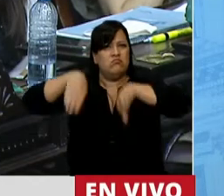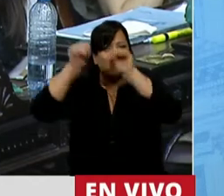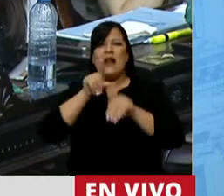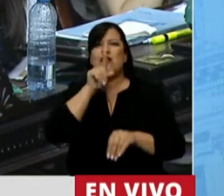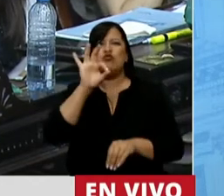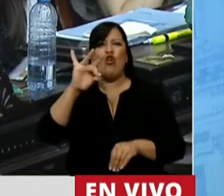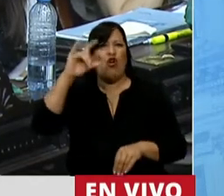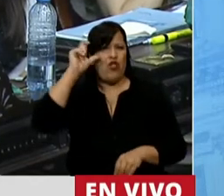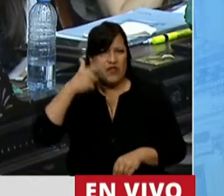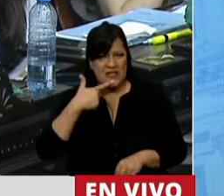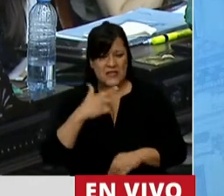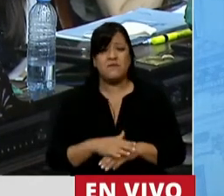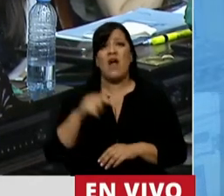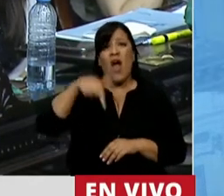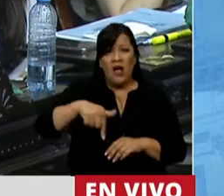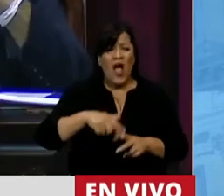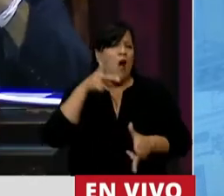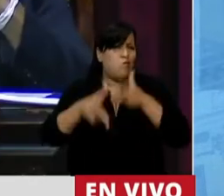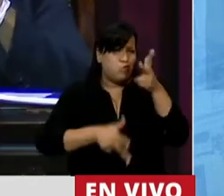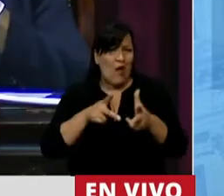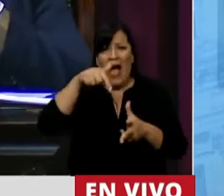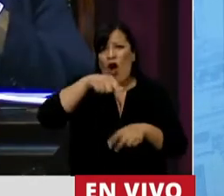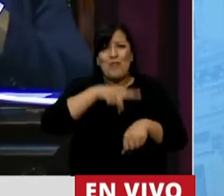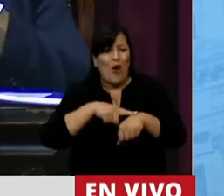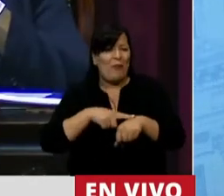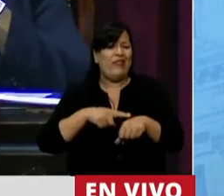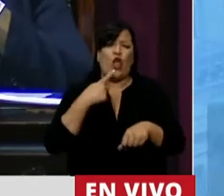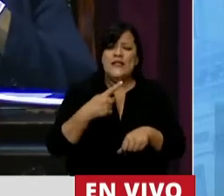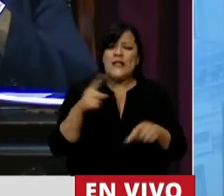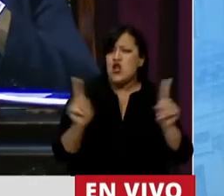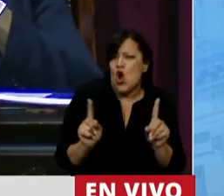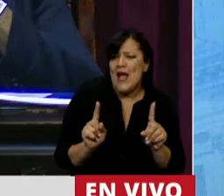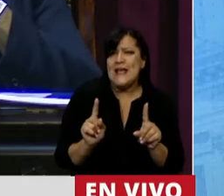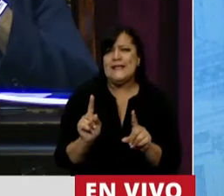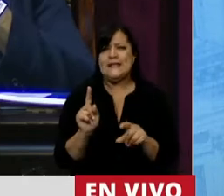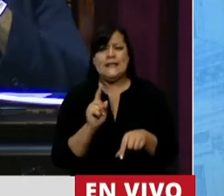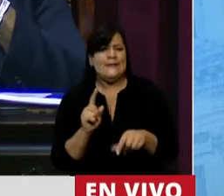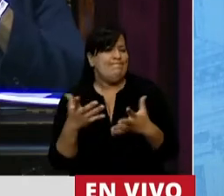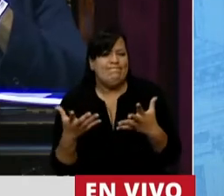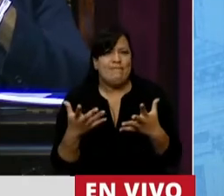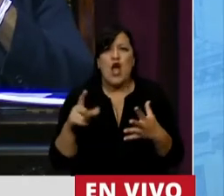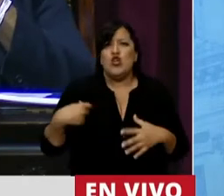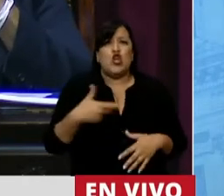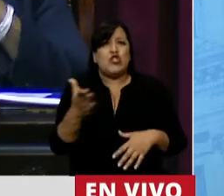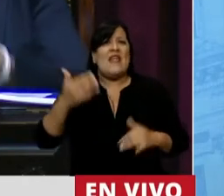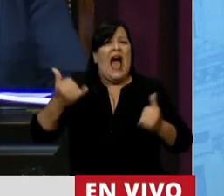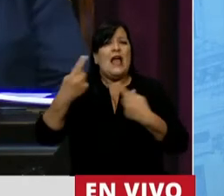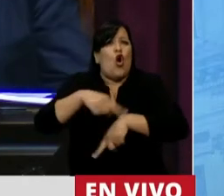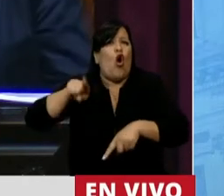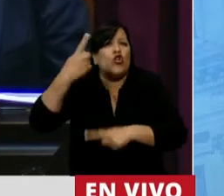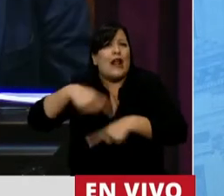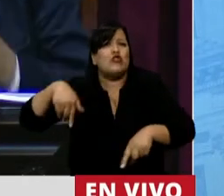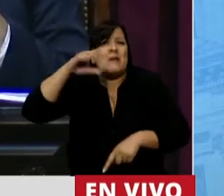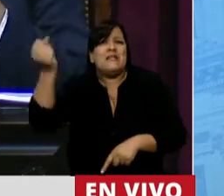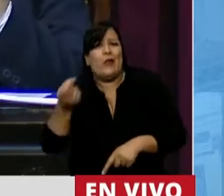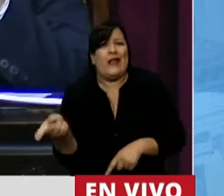Acá se ha dicho que no es momento, que no es tiempo, que la sociedad tiene otras prioridades.